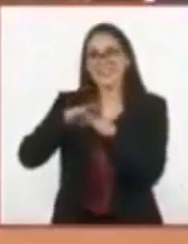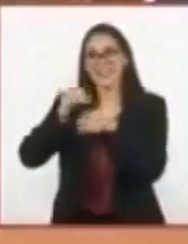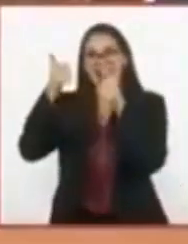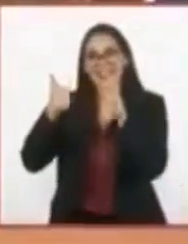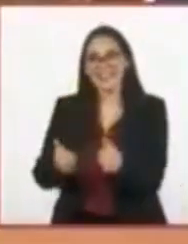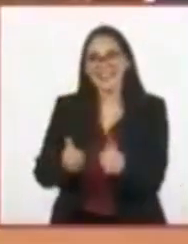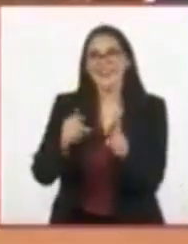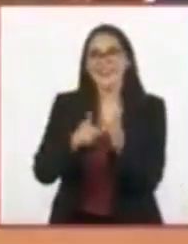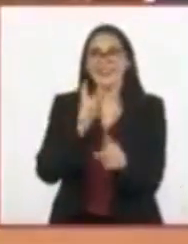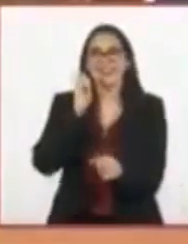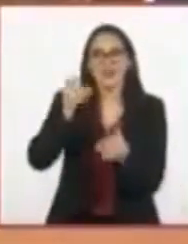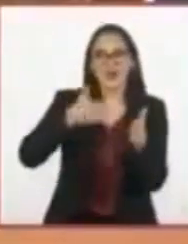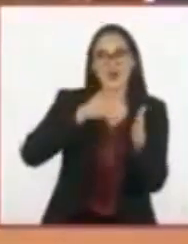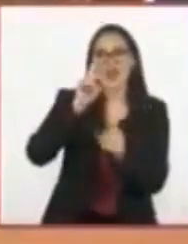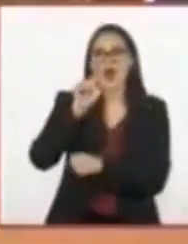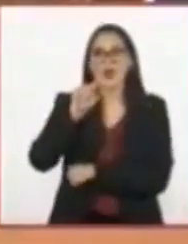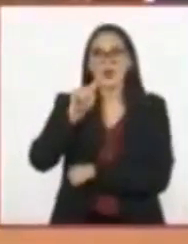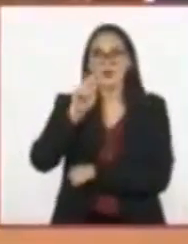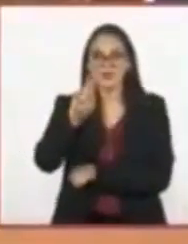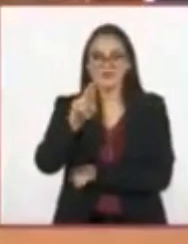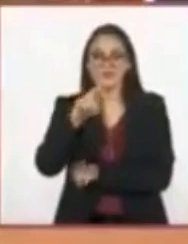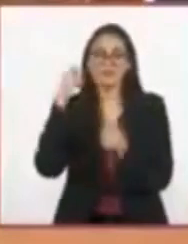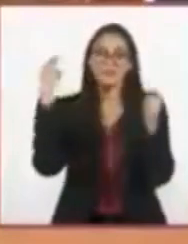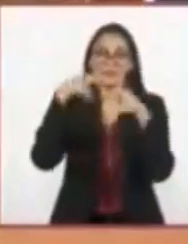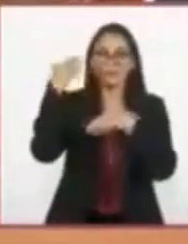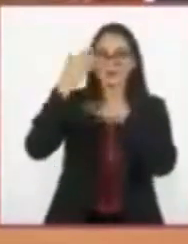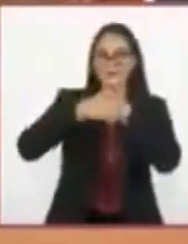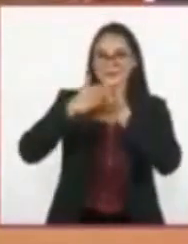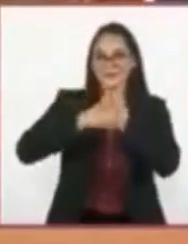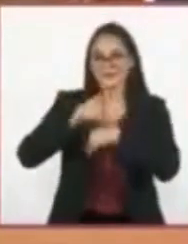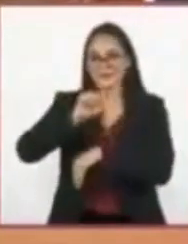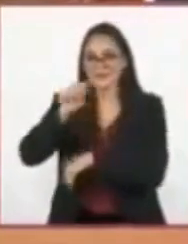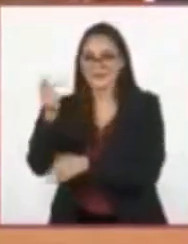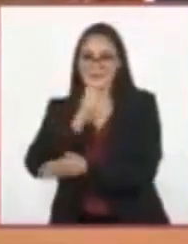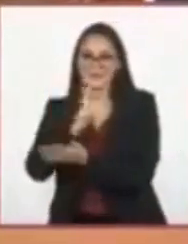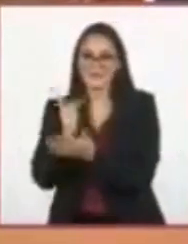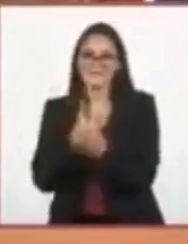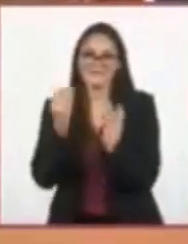más de Cocina de Autor. ¡Nos vemos en el próximo programa!